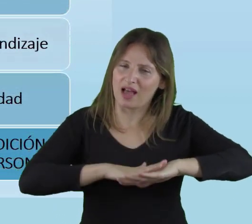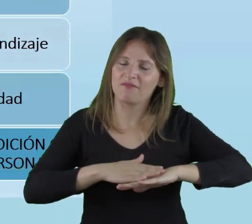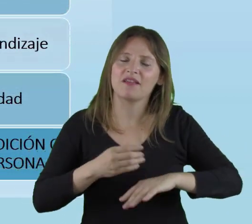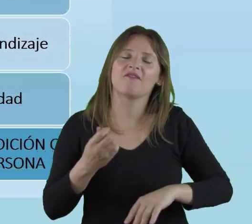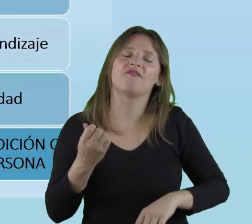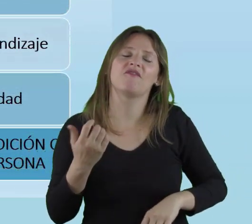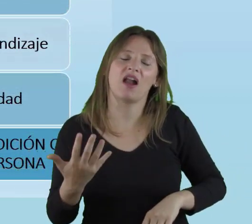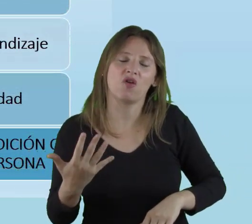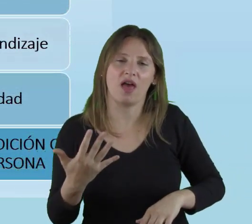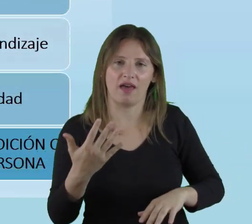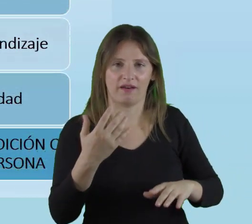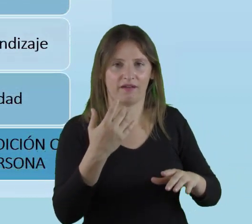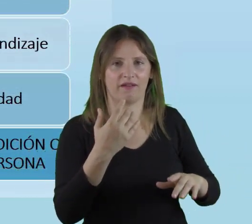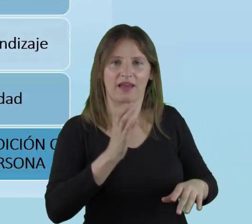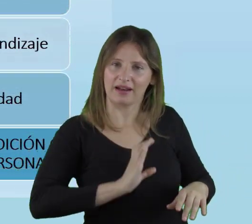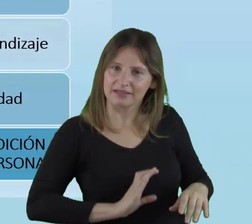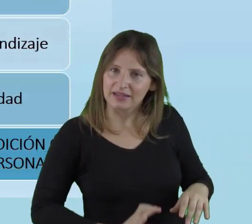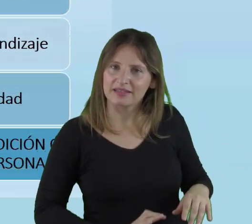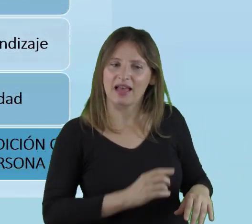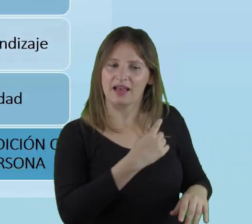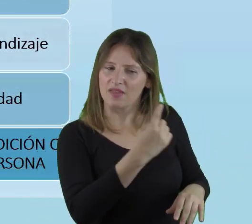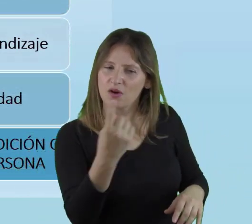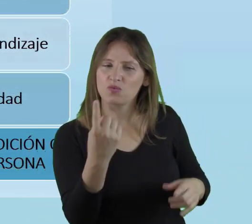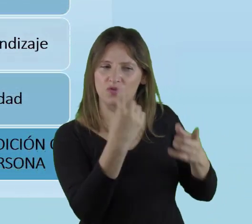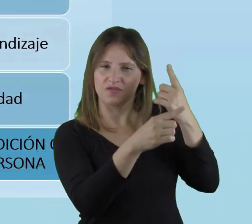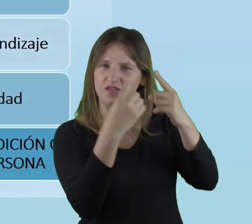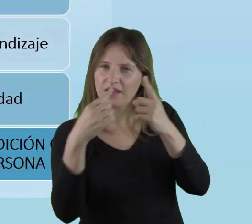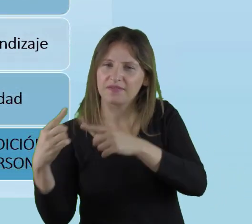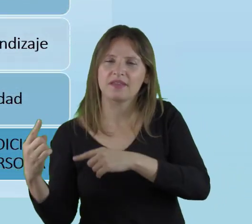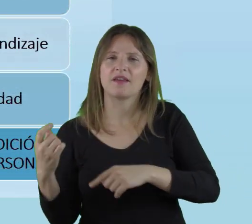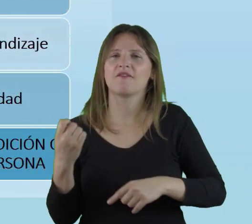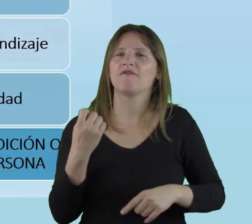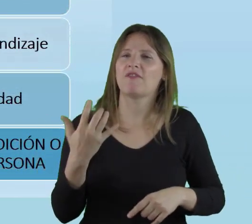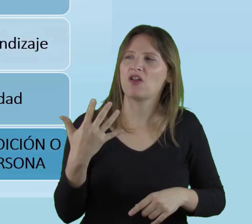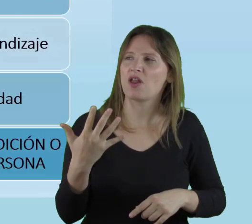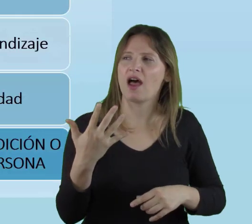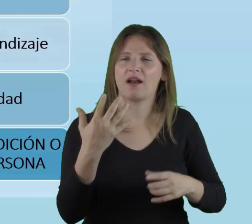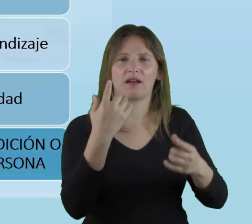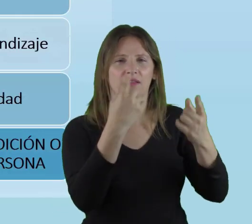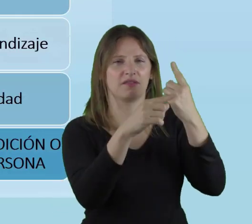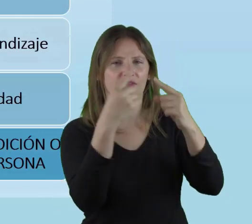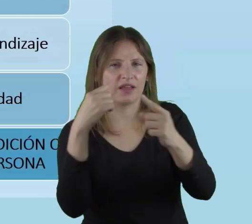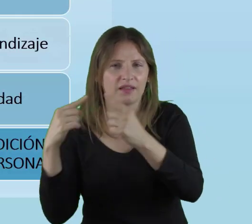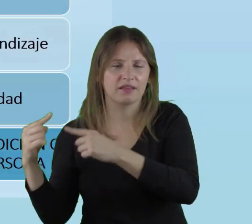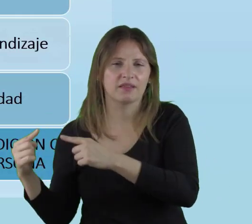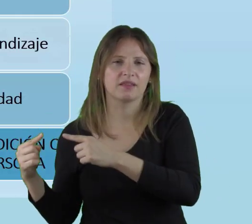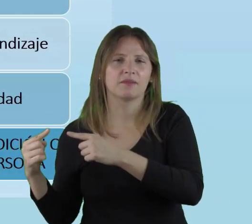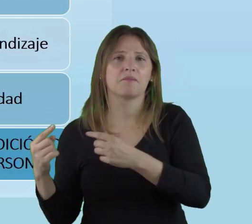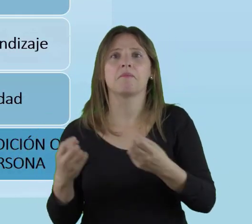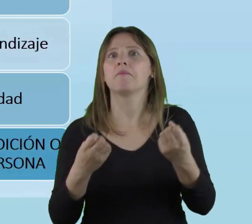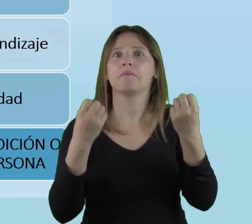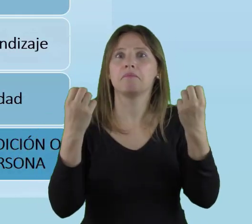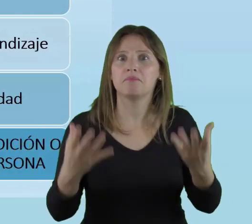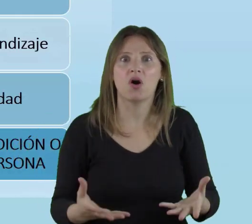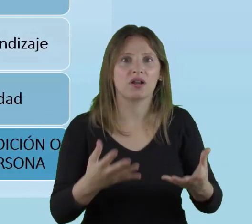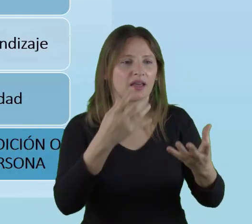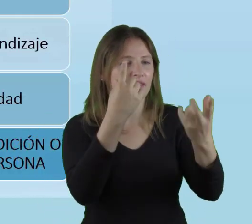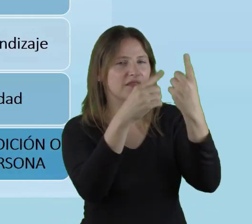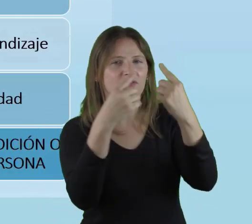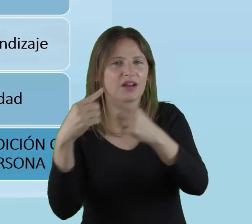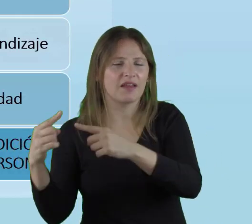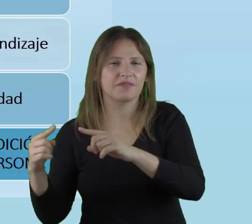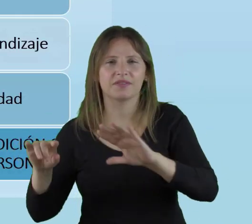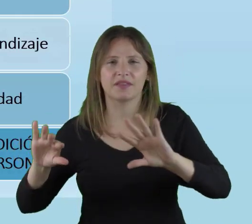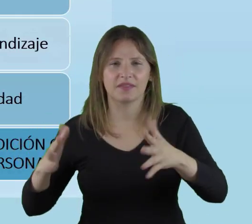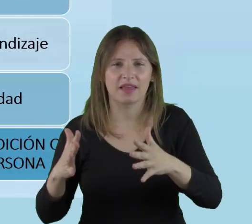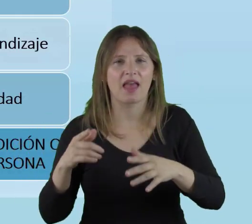que valorar las diferencias. Tenemos que valorar las diferencias. Porque en las